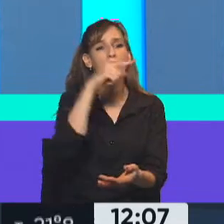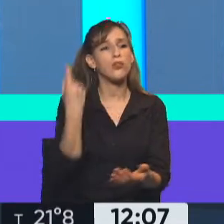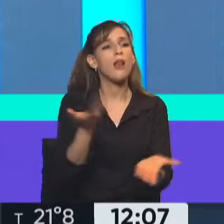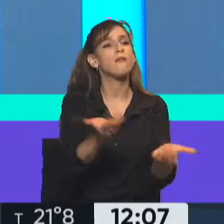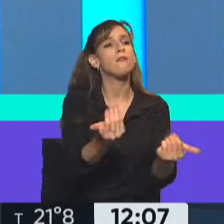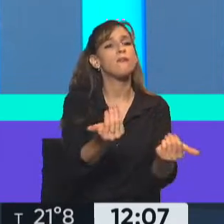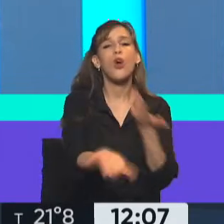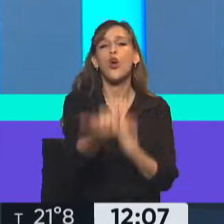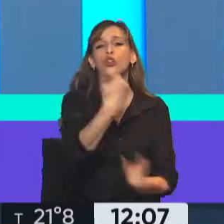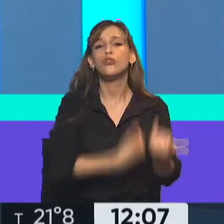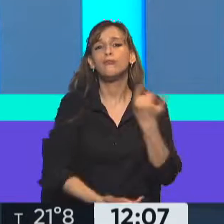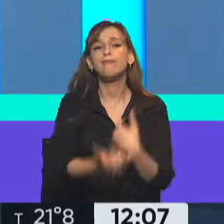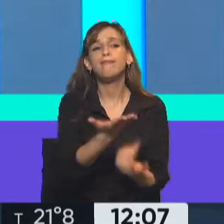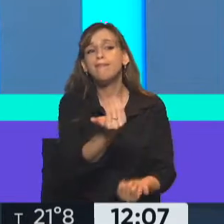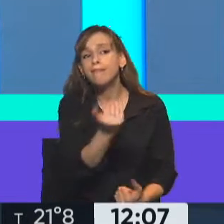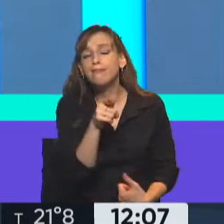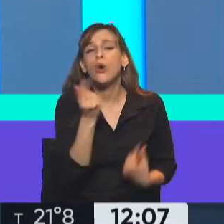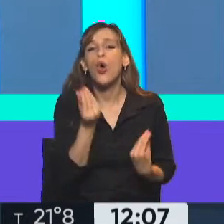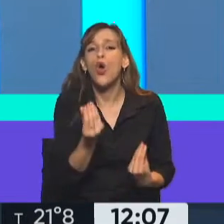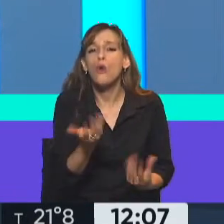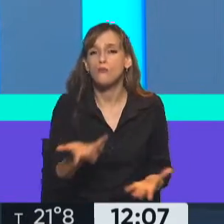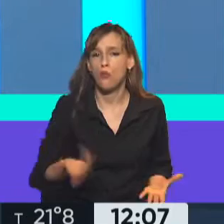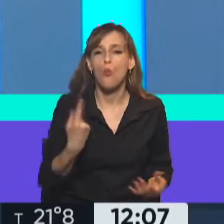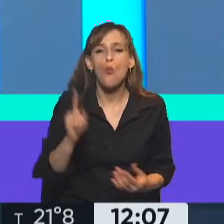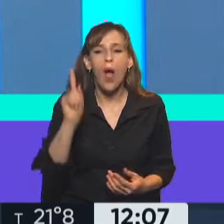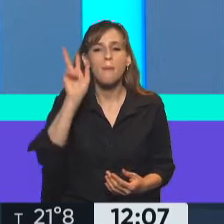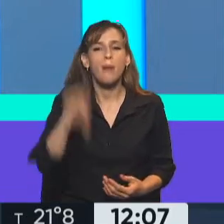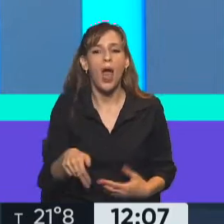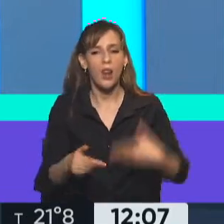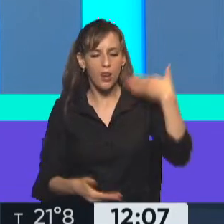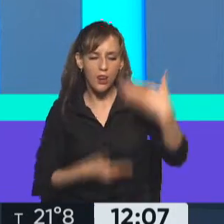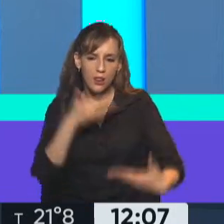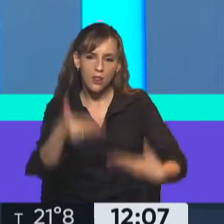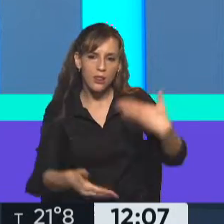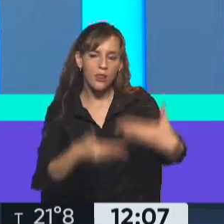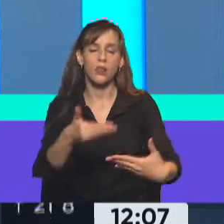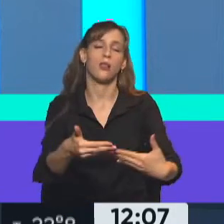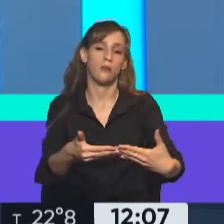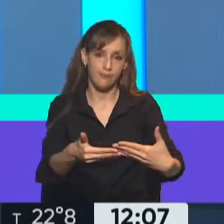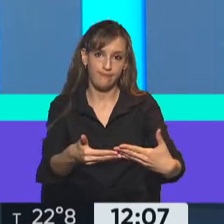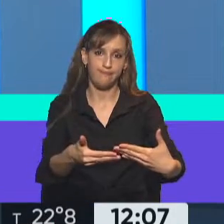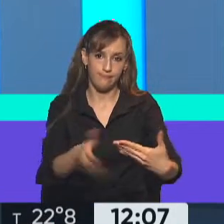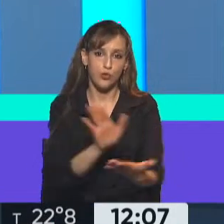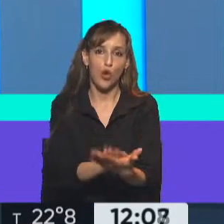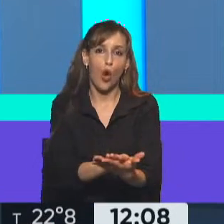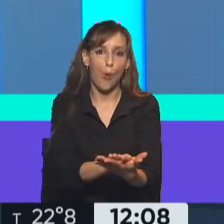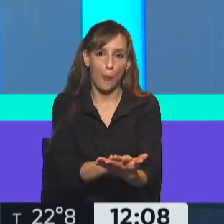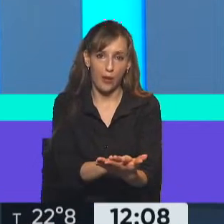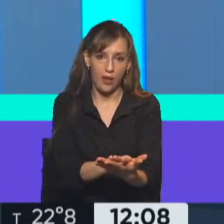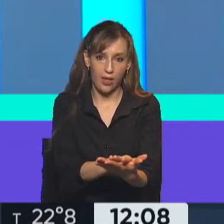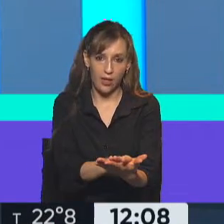explicaciones respecto a cómo va a ser y qué es lo que hizo, en definitiva, desde el punto de vista de la ayuda del